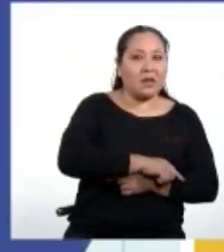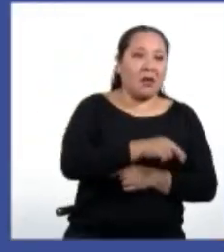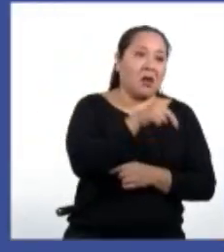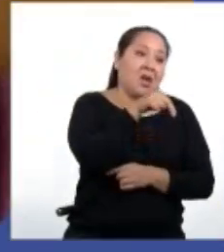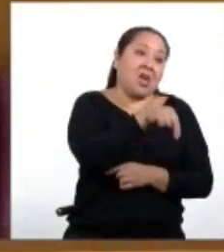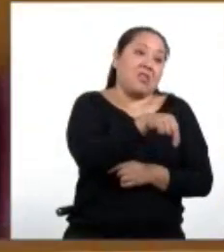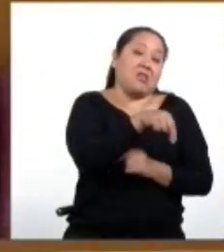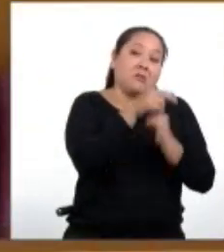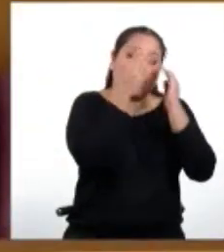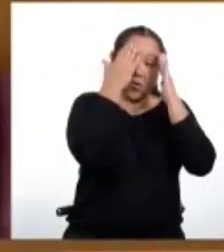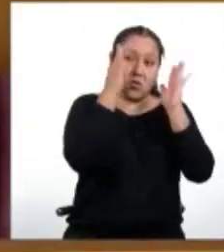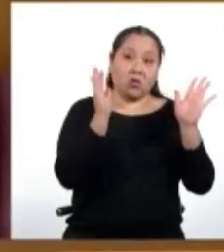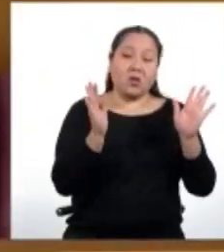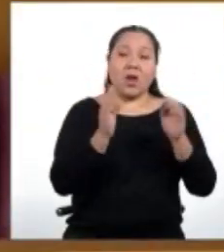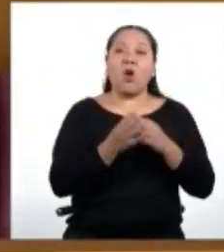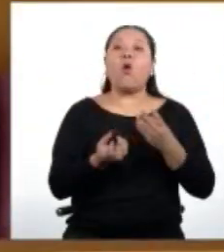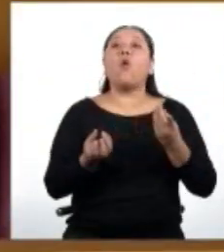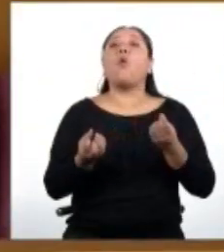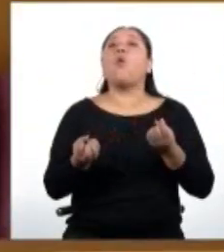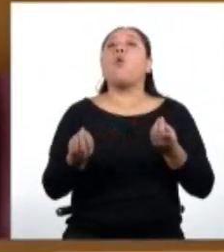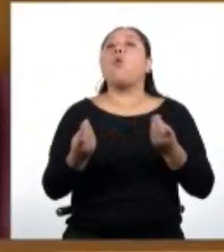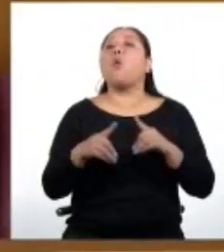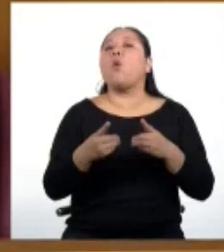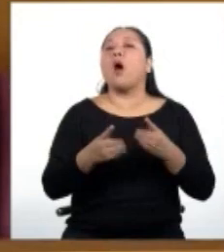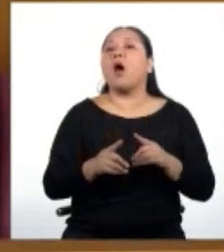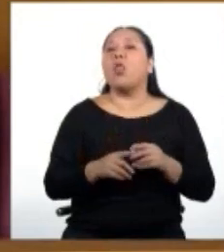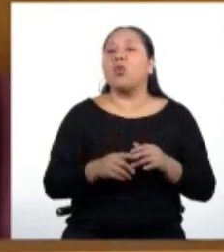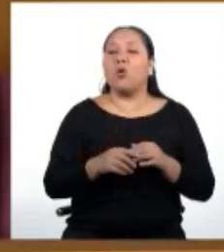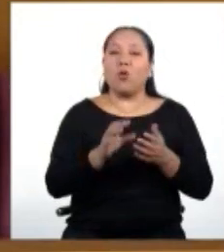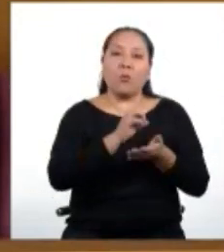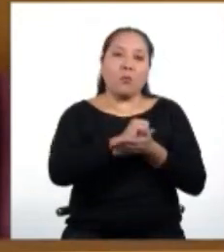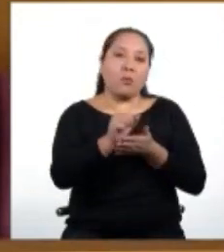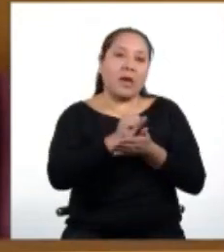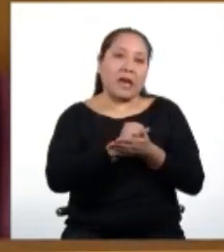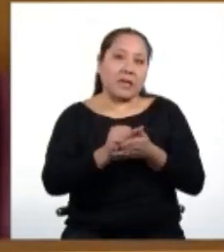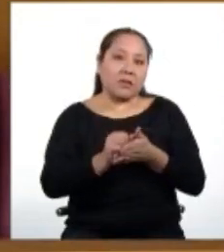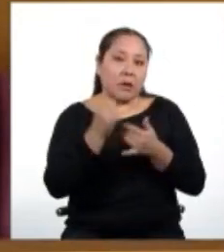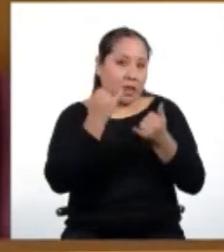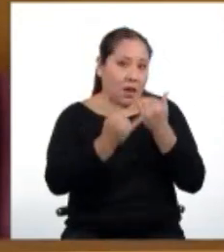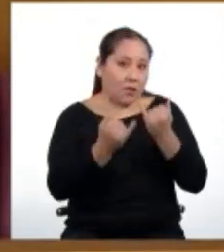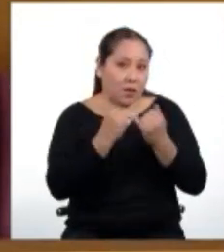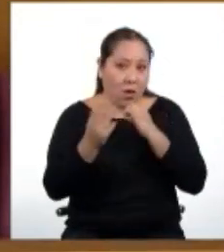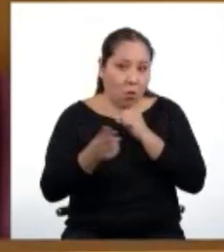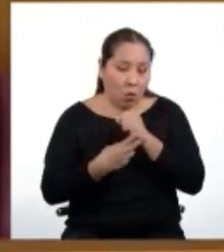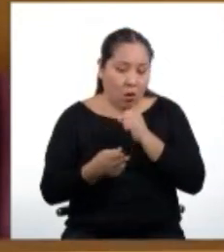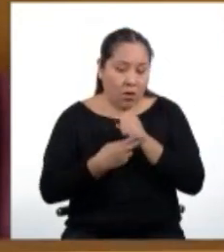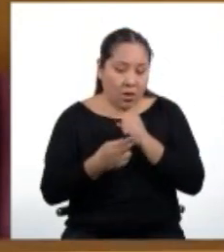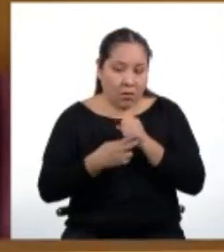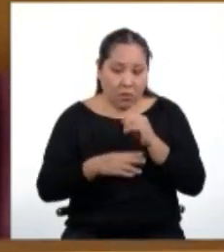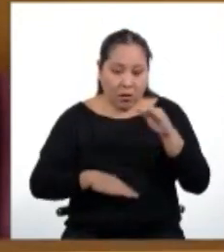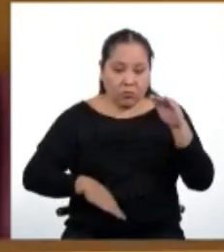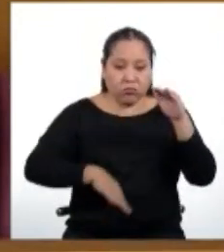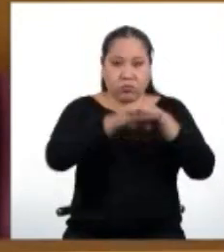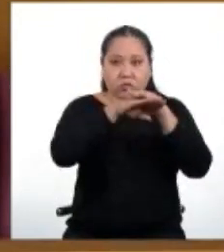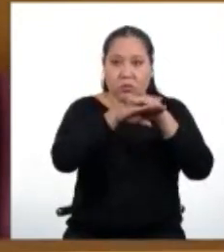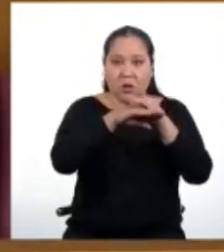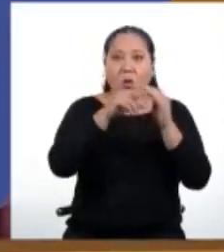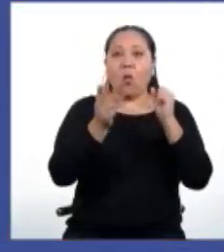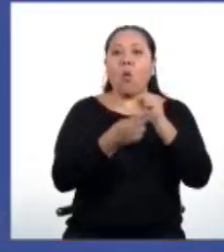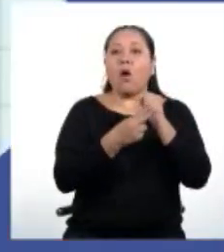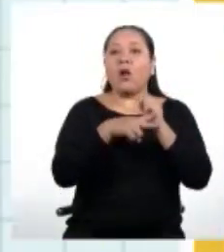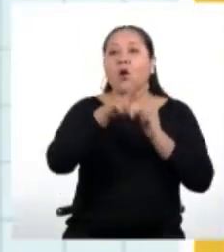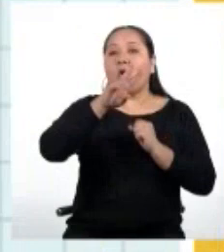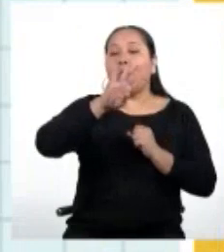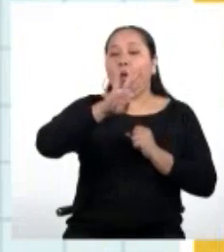N. Ya que no tenemos conocimiento hasta qué número de mes ahorrará Hugo para lograr comprar su motocar.